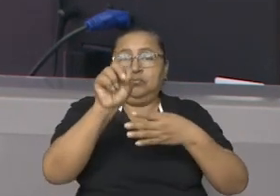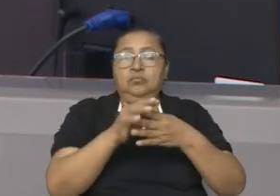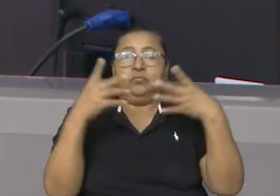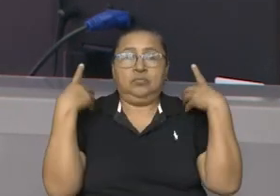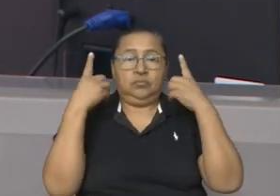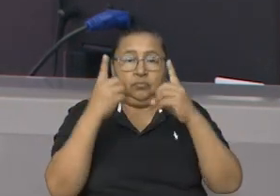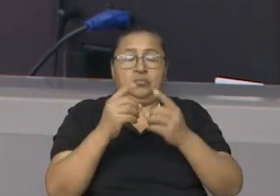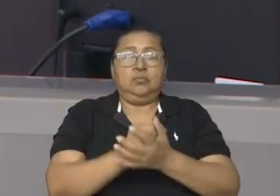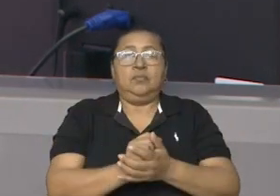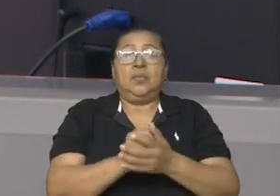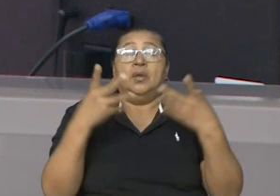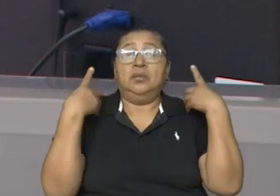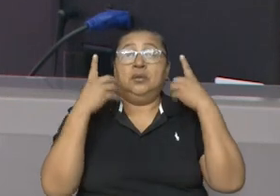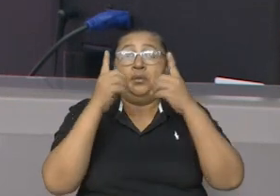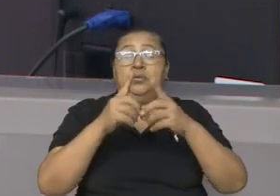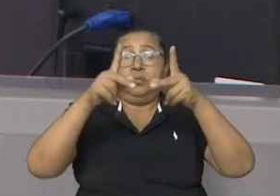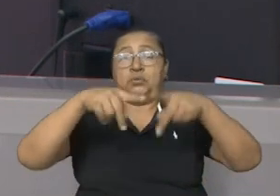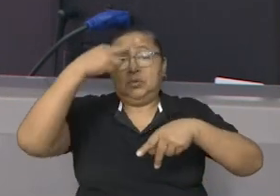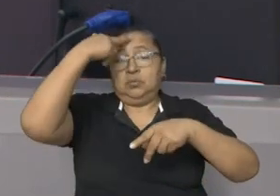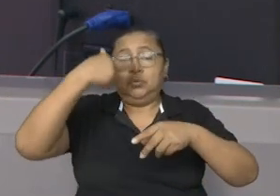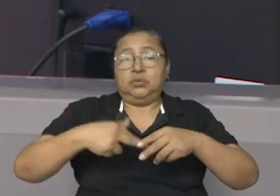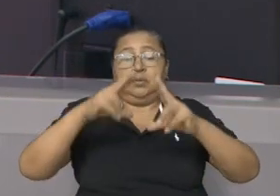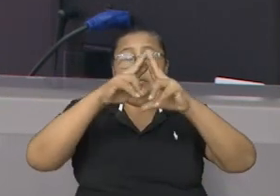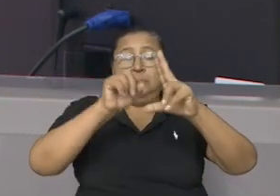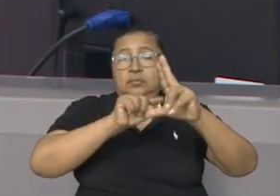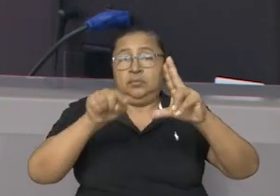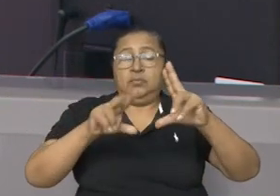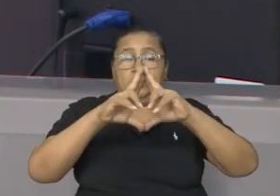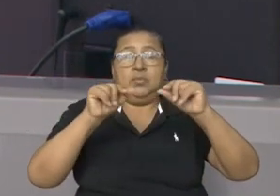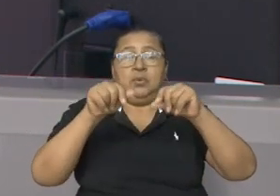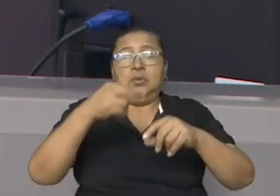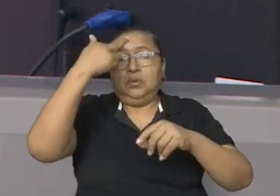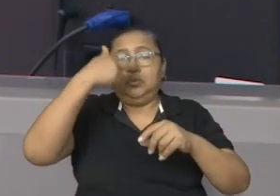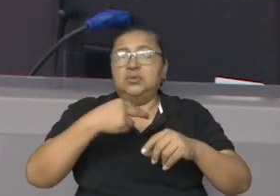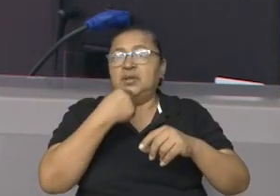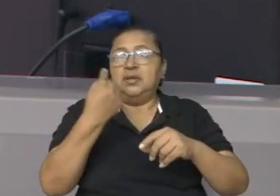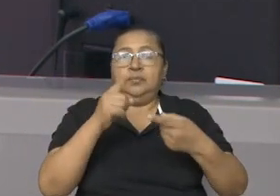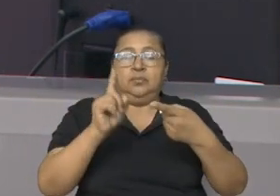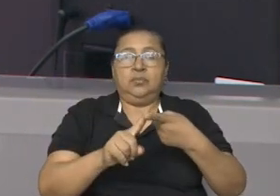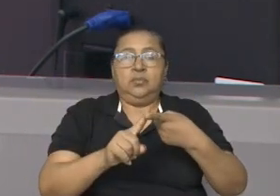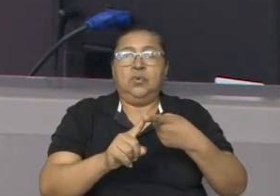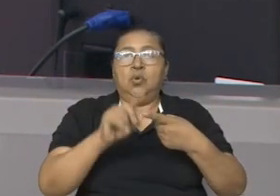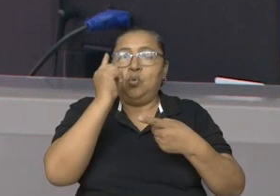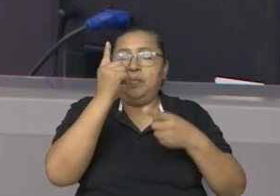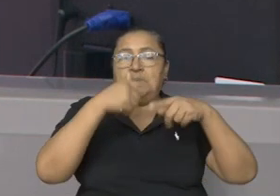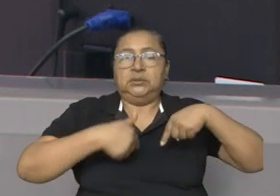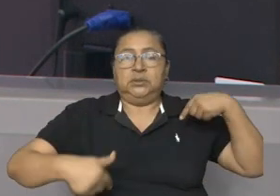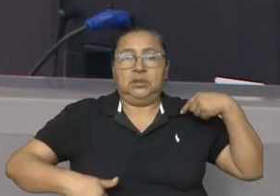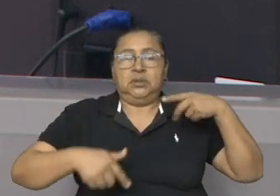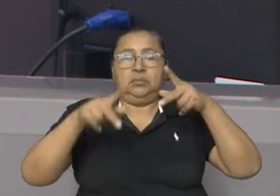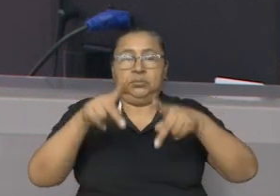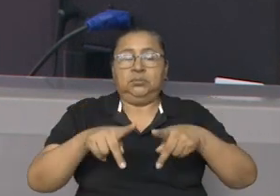Dirección. La dirección de la autoridad del Gran Canal Interoceánico de Nicaragua estará a cargo de, primero, un presidente de la